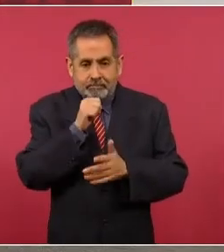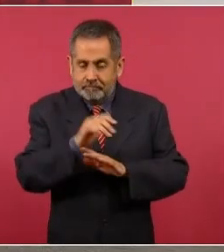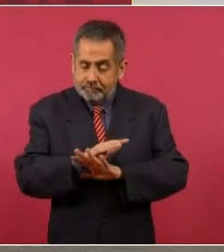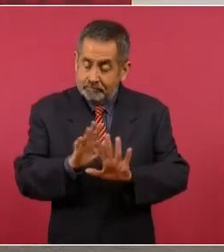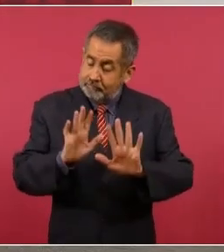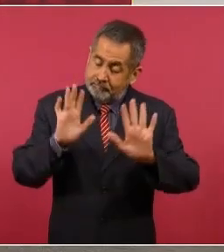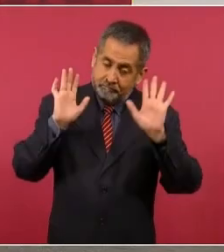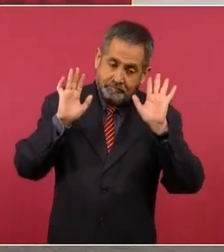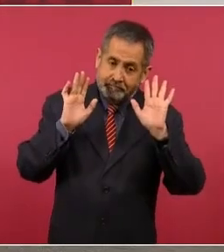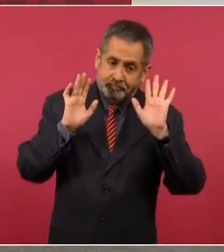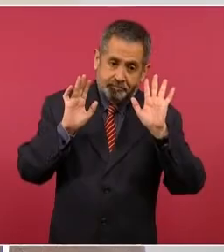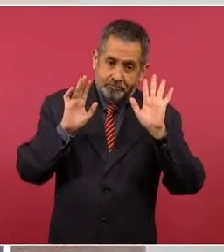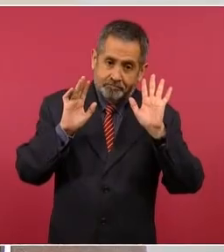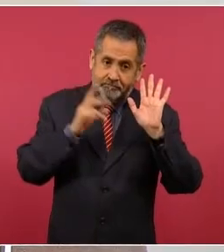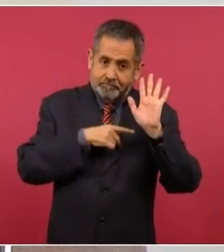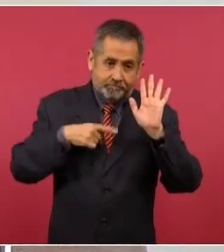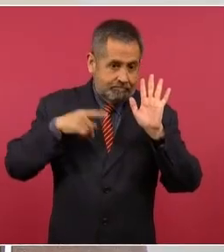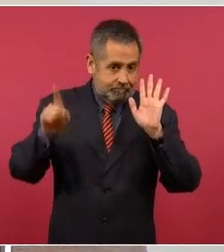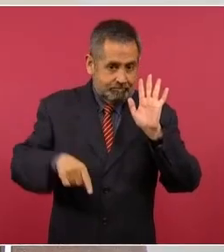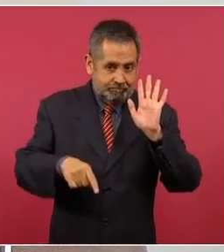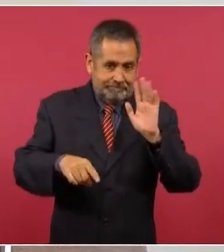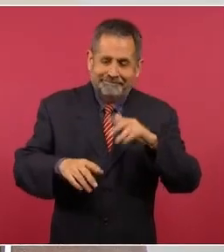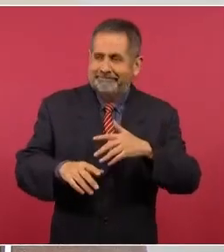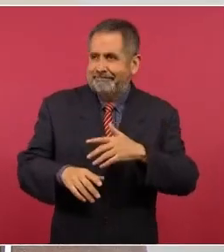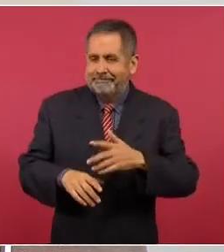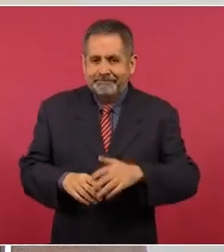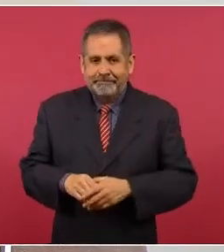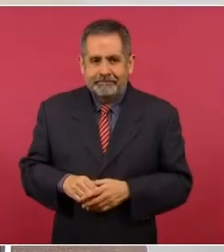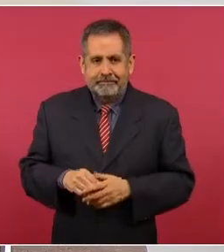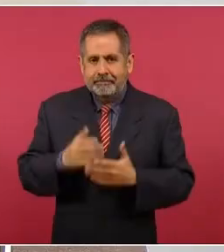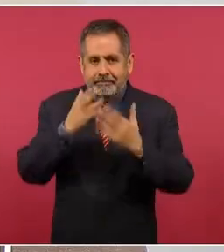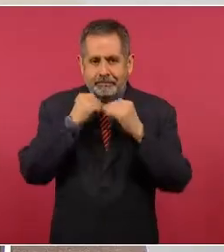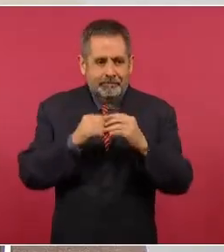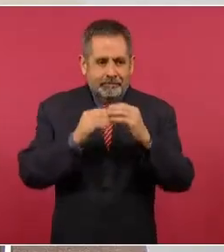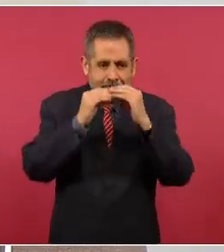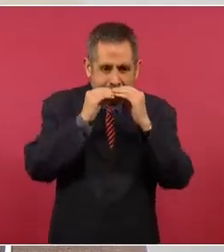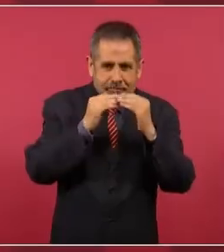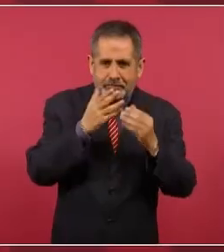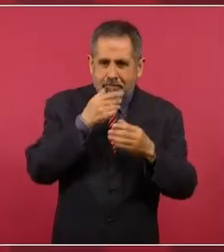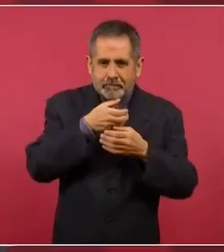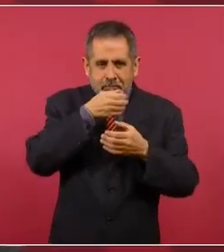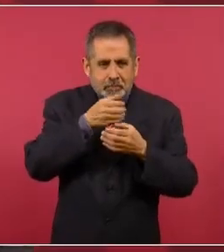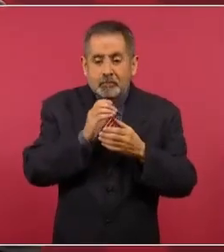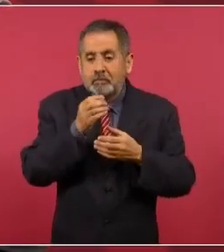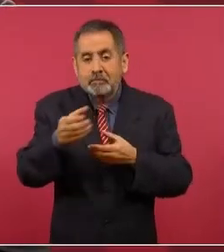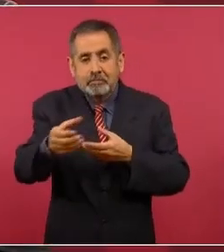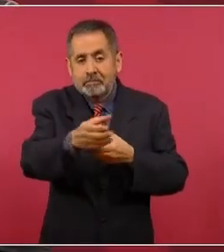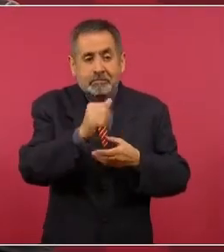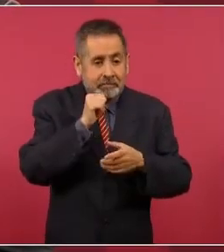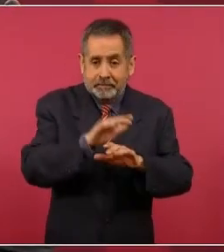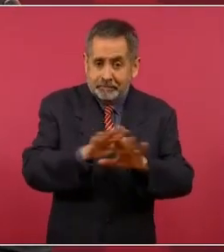y tampoco va a haber frutzi ni va a haber torta,